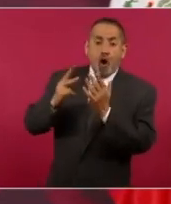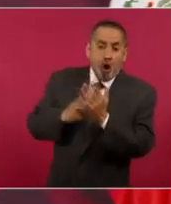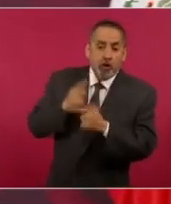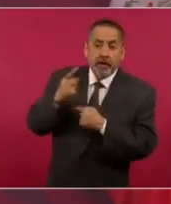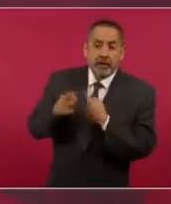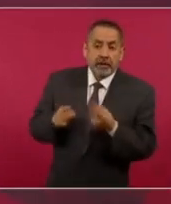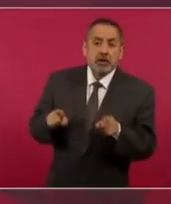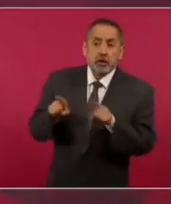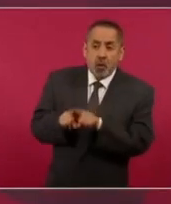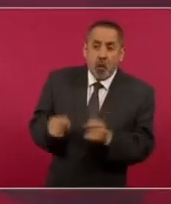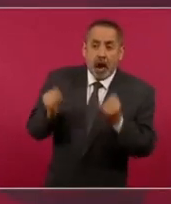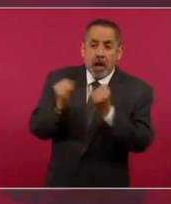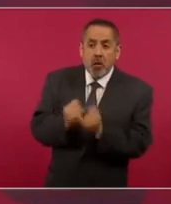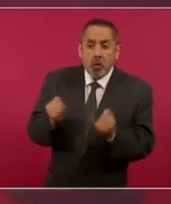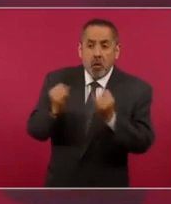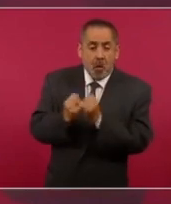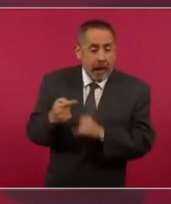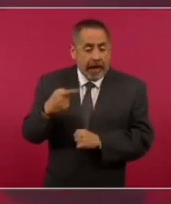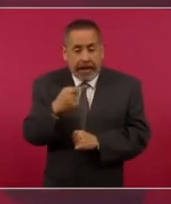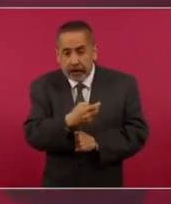estos hechos. Entonces,